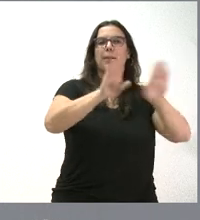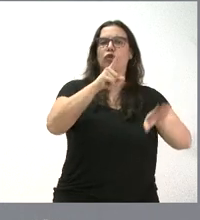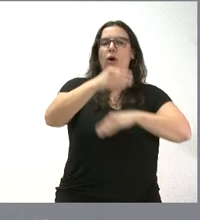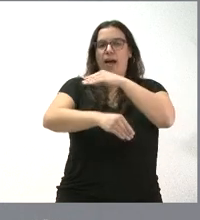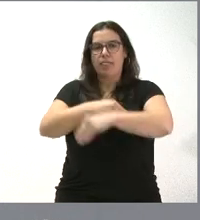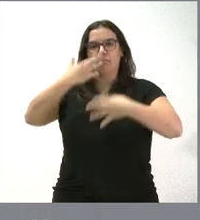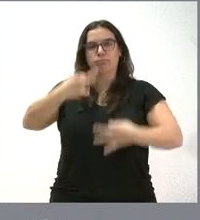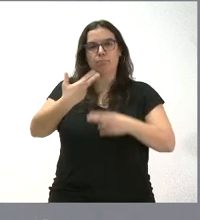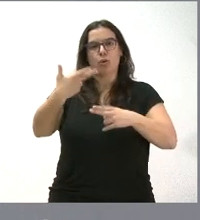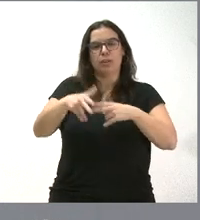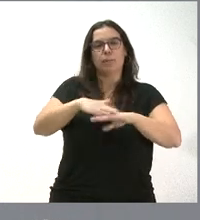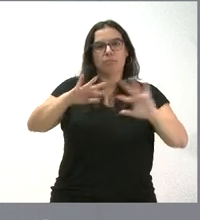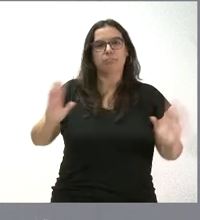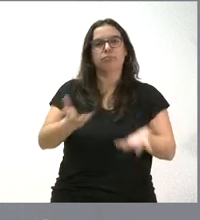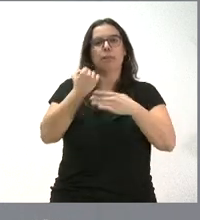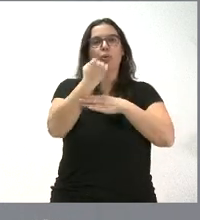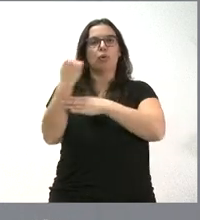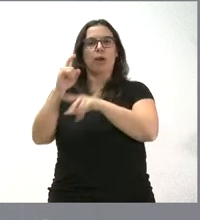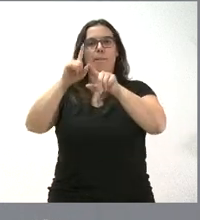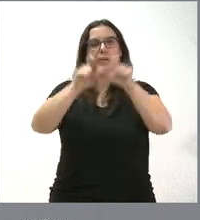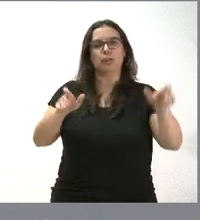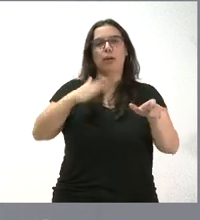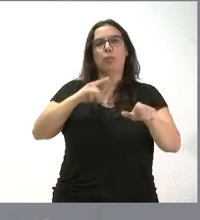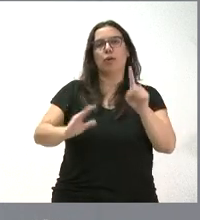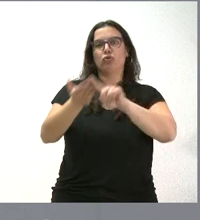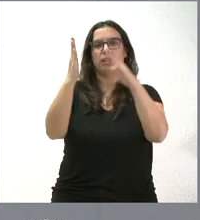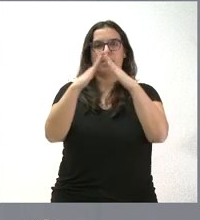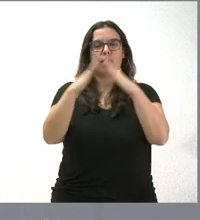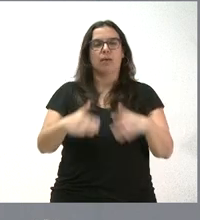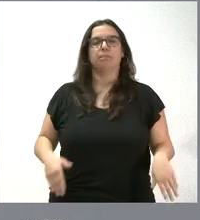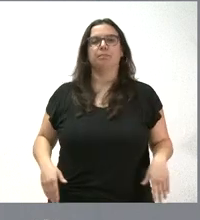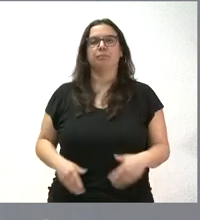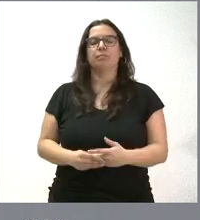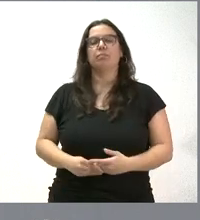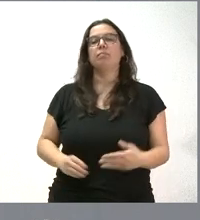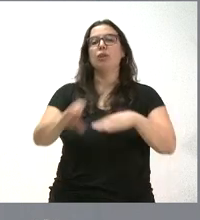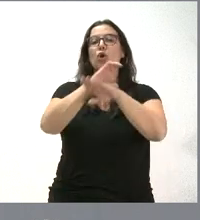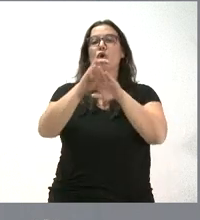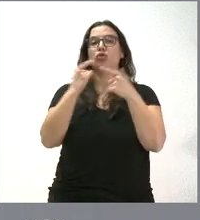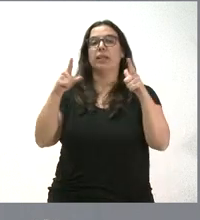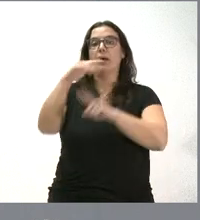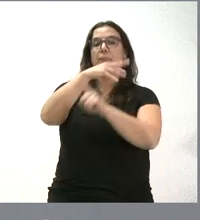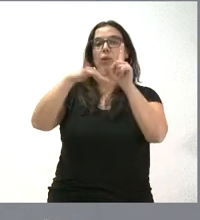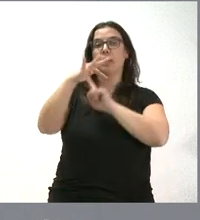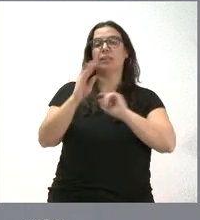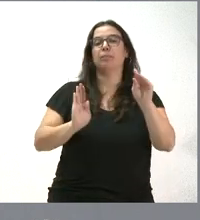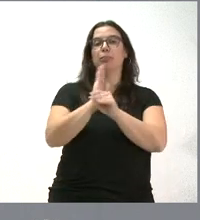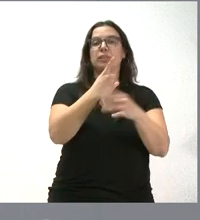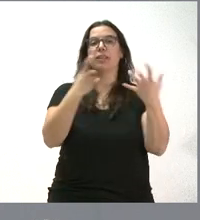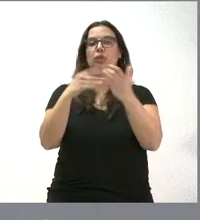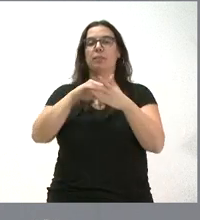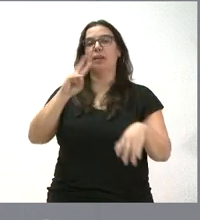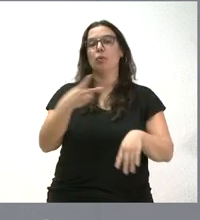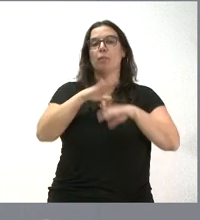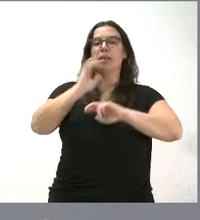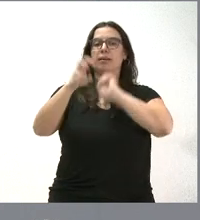desarrollar políticas en favor de las personas para que puedan acceder a la vivienda. La Consejería de Medio Ambiente, 600.000 euros, destina a